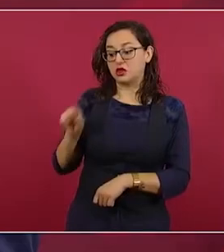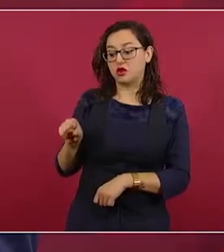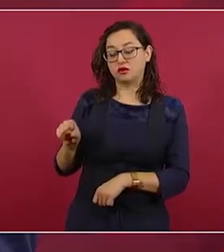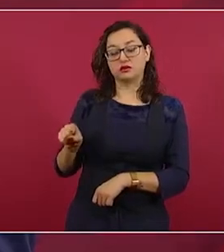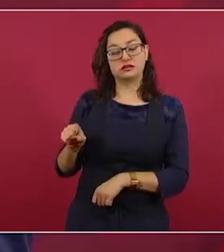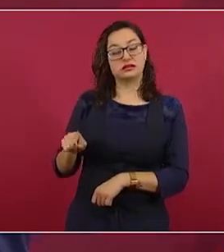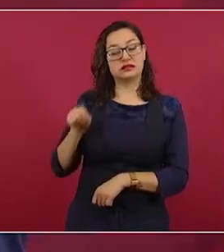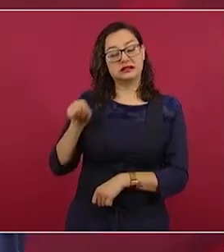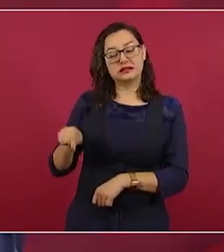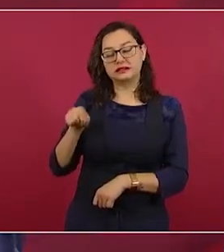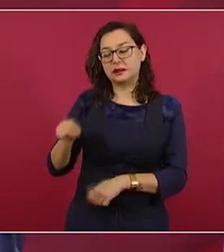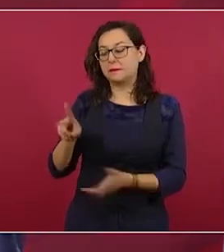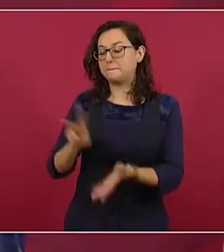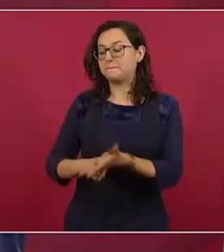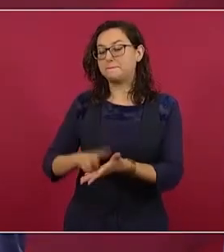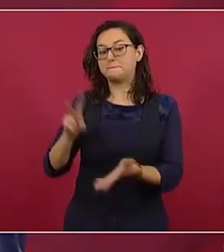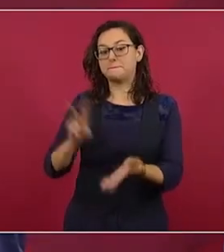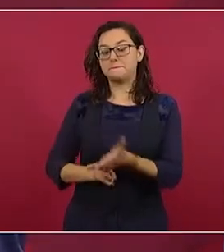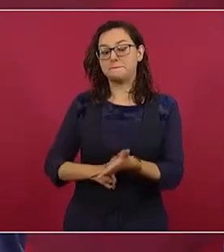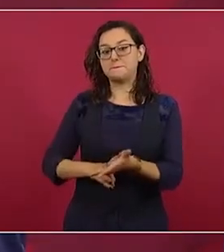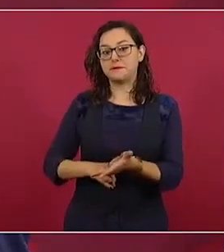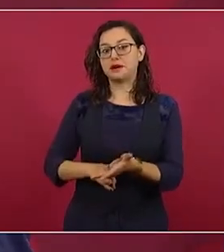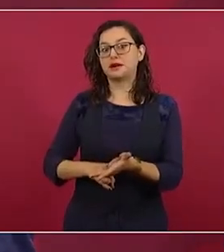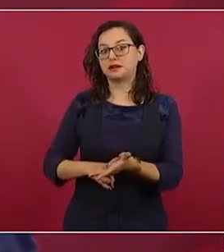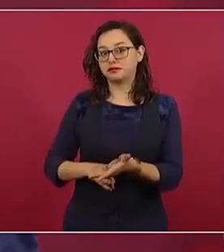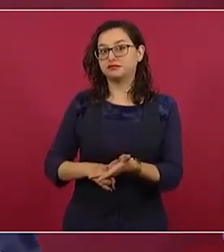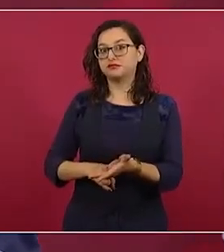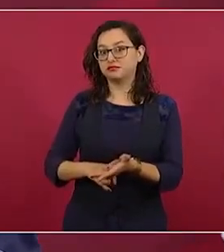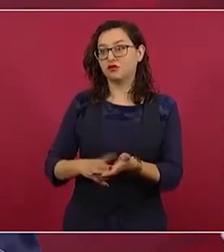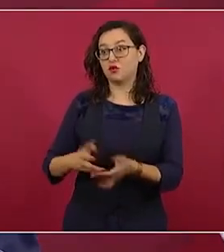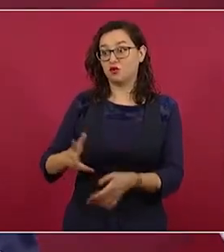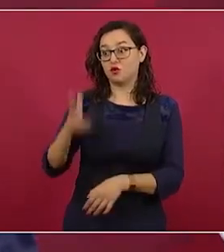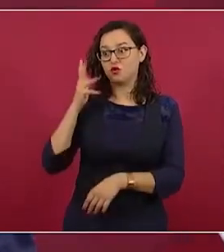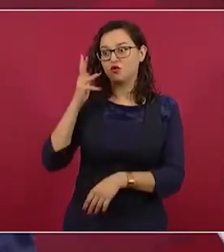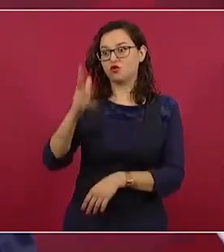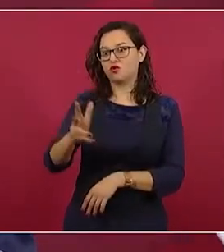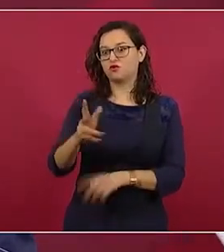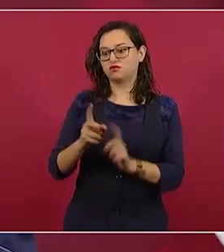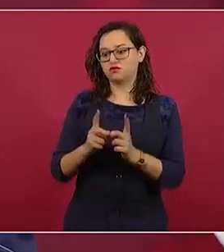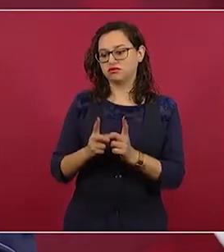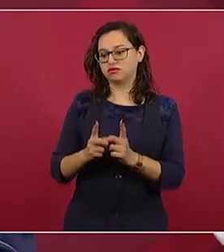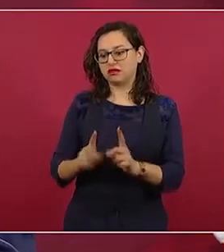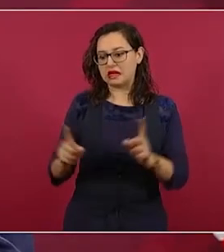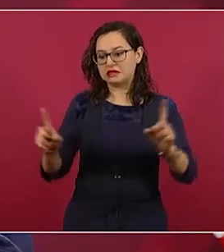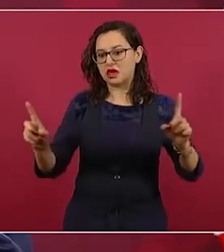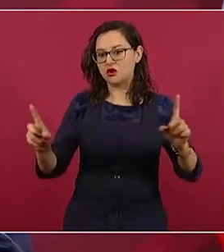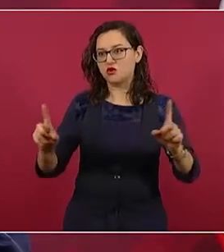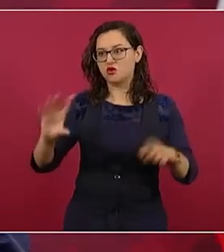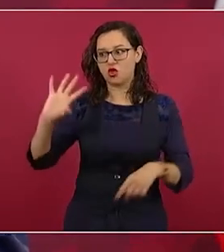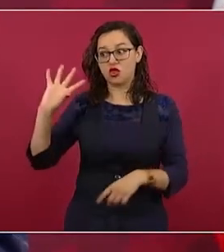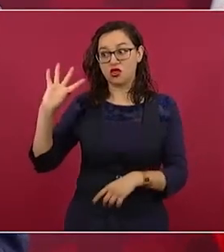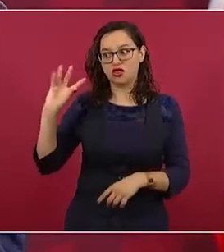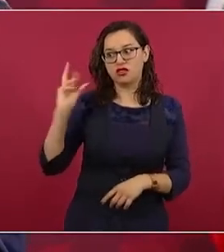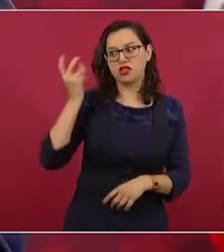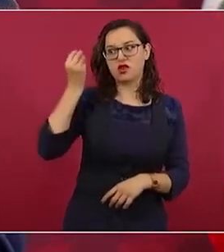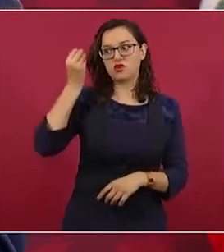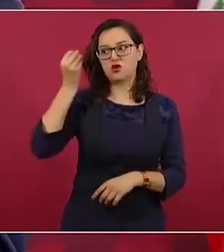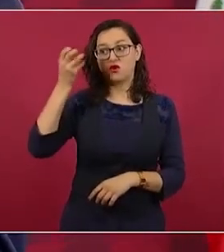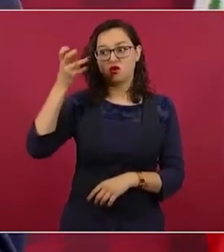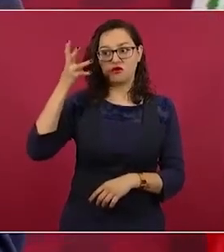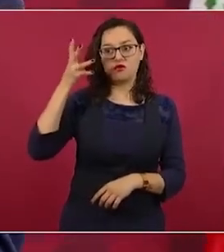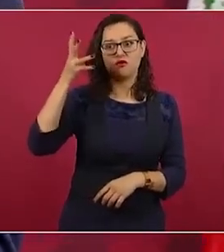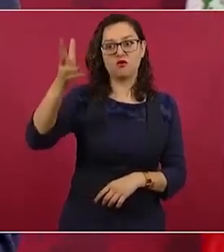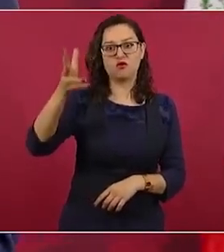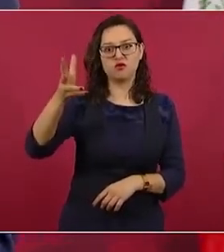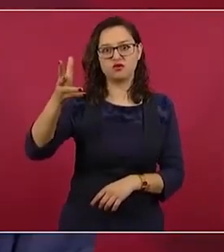Ahí sí para desplazar al petróleo. No se va a poder